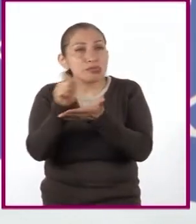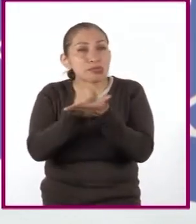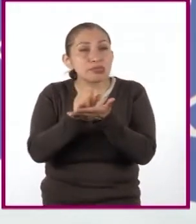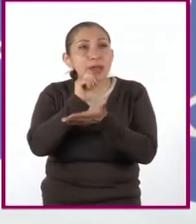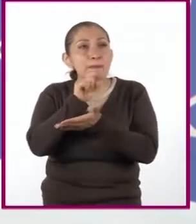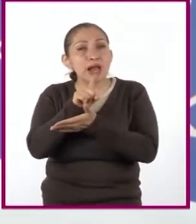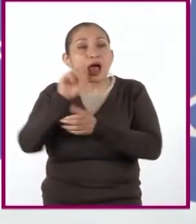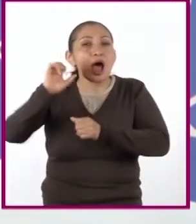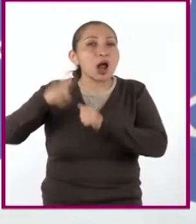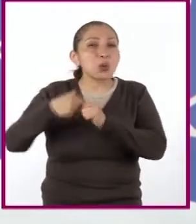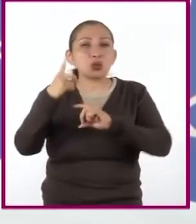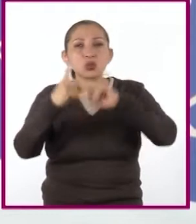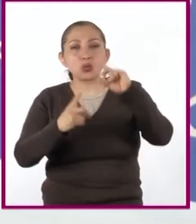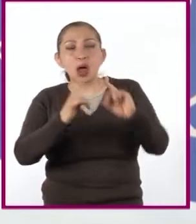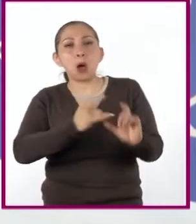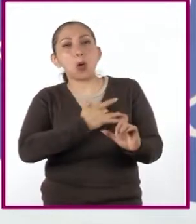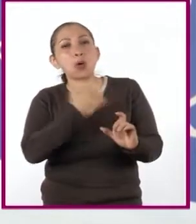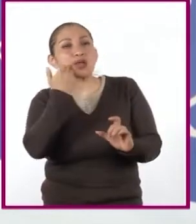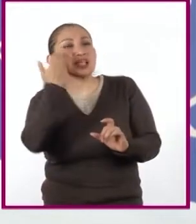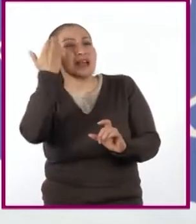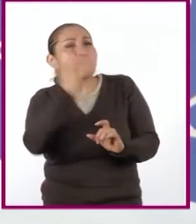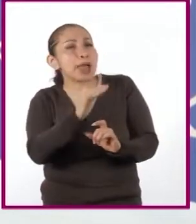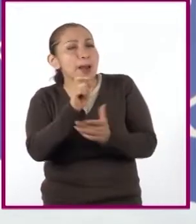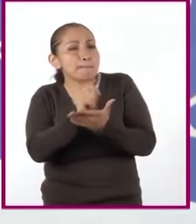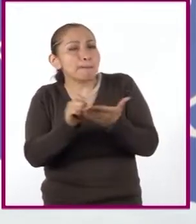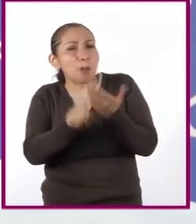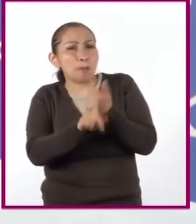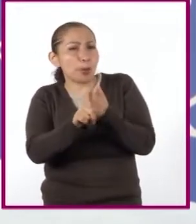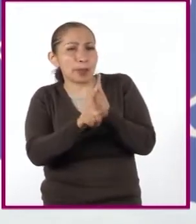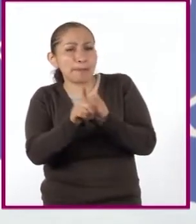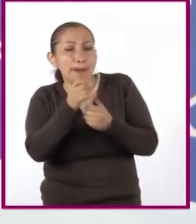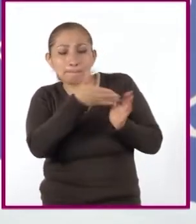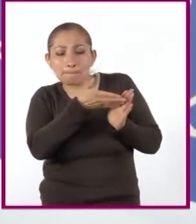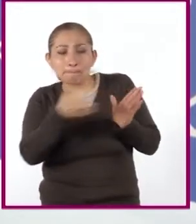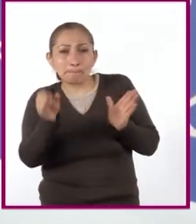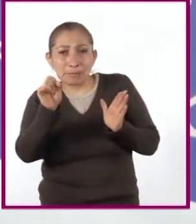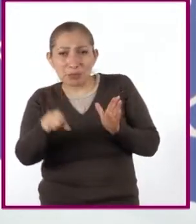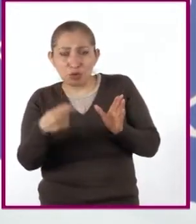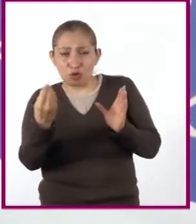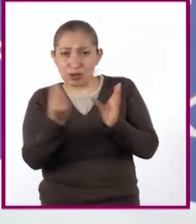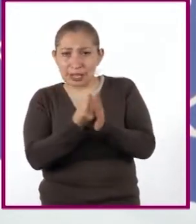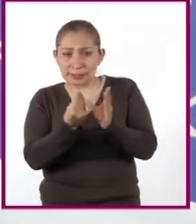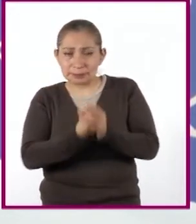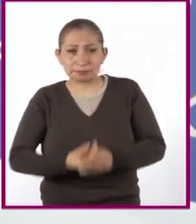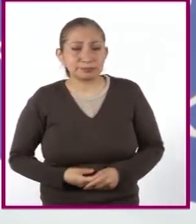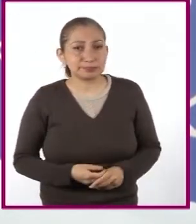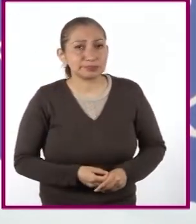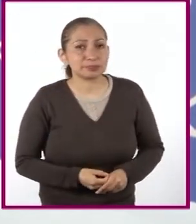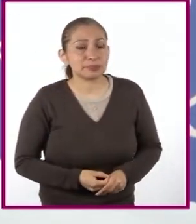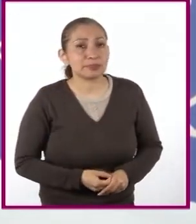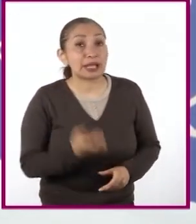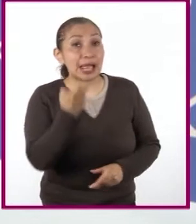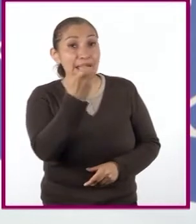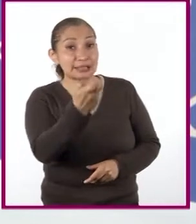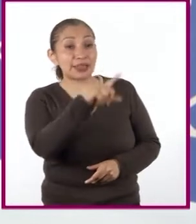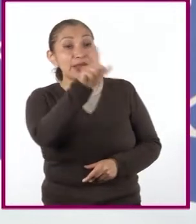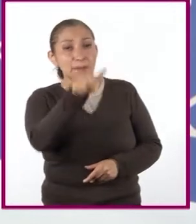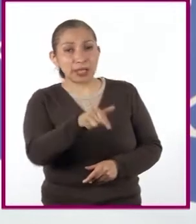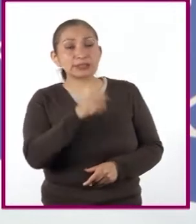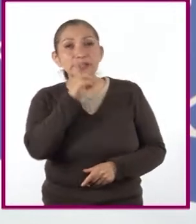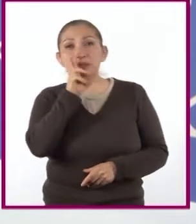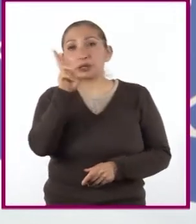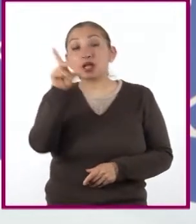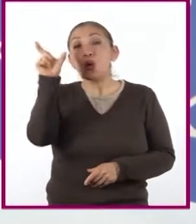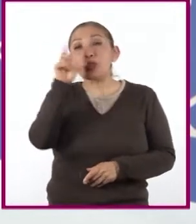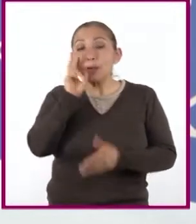registrar las dudas, inquietudes o dificultades que surjan durante el planteamiento del tema. Estas las podrán resolver